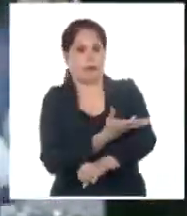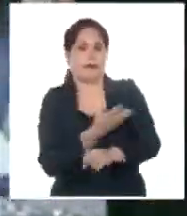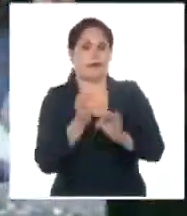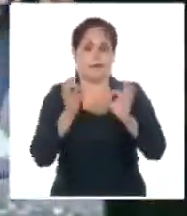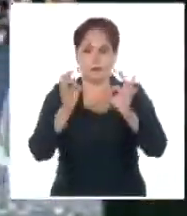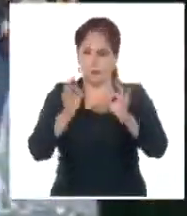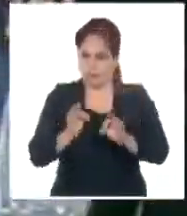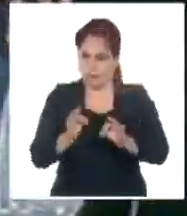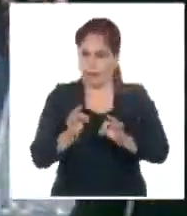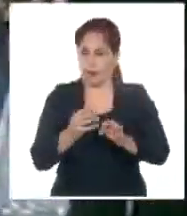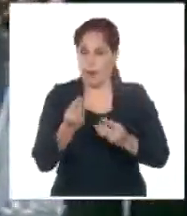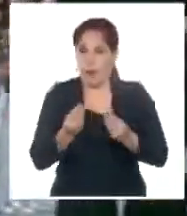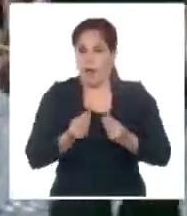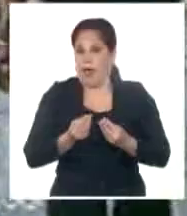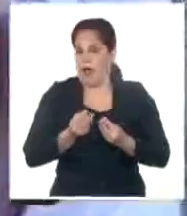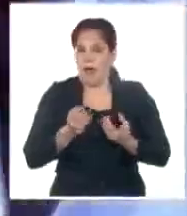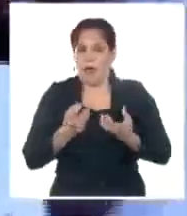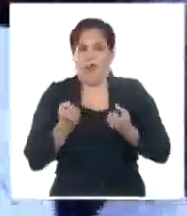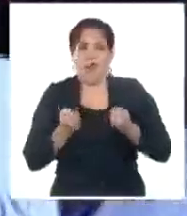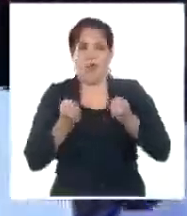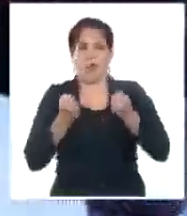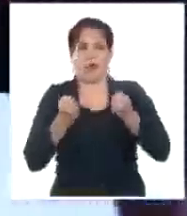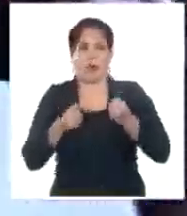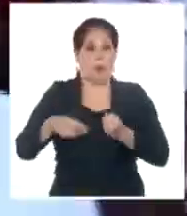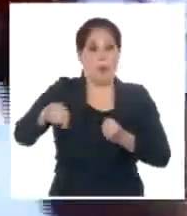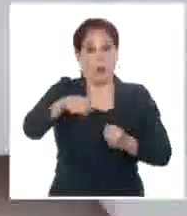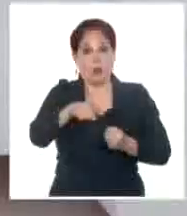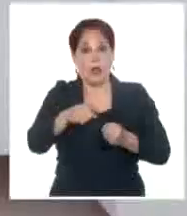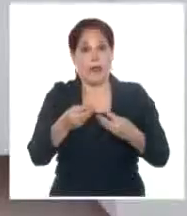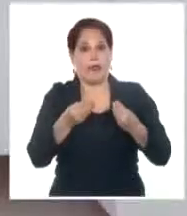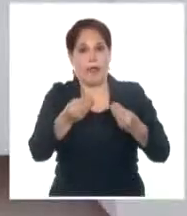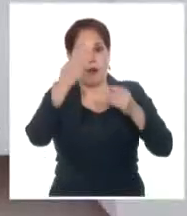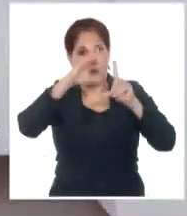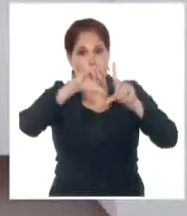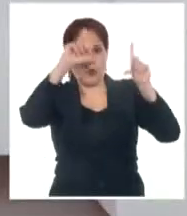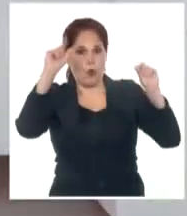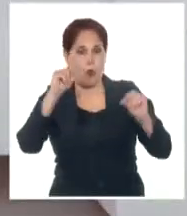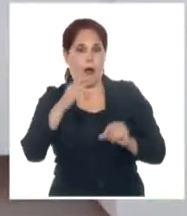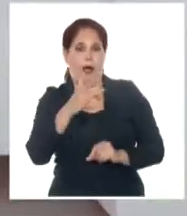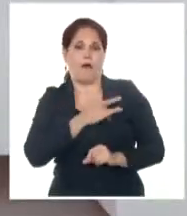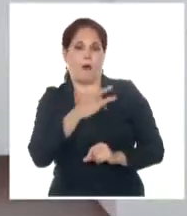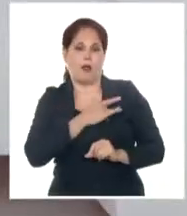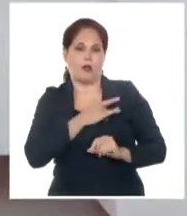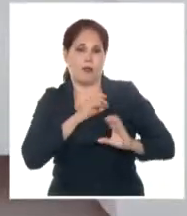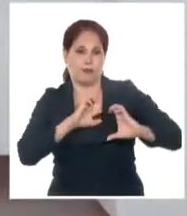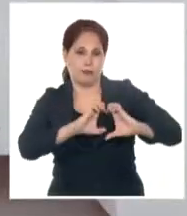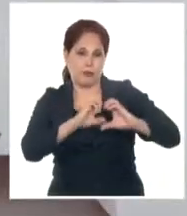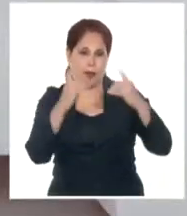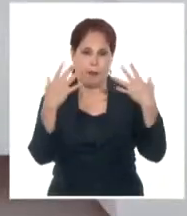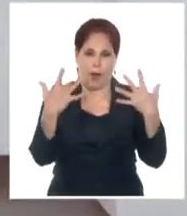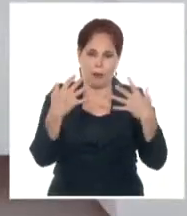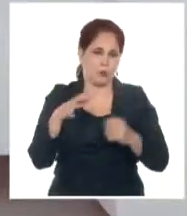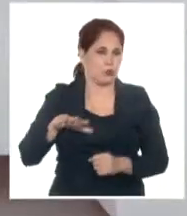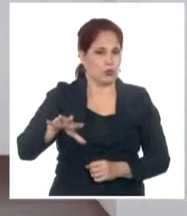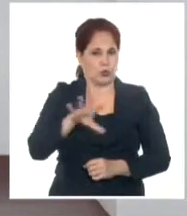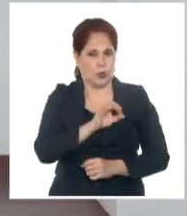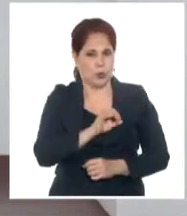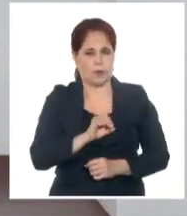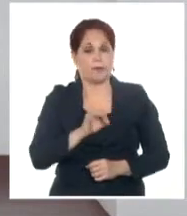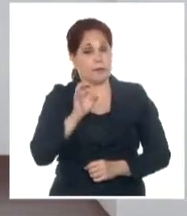energía. Y yo diría que ustedes son de los que le han puesto a la patria alma, manos y corazón.